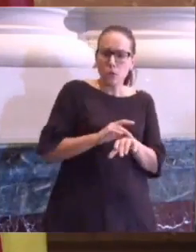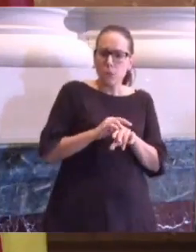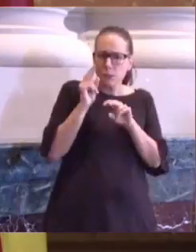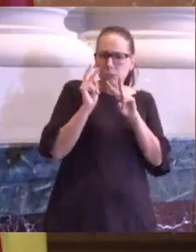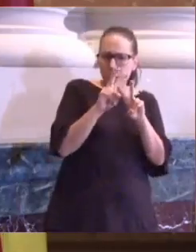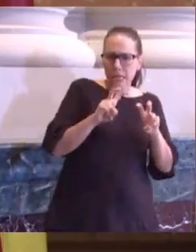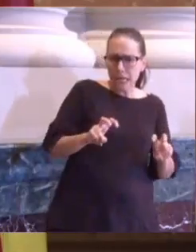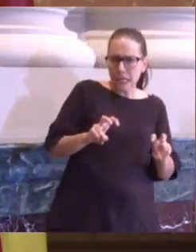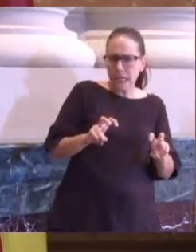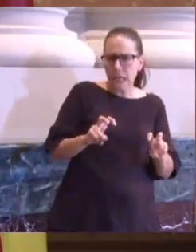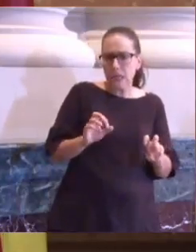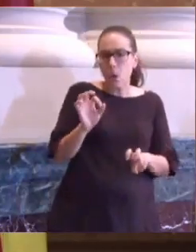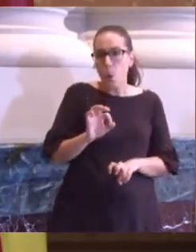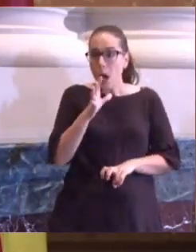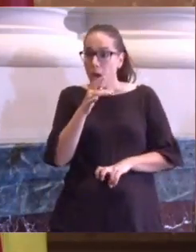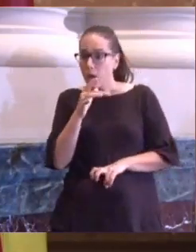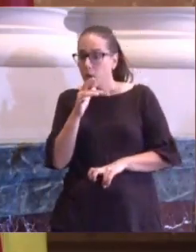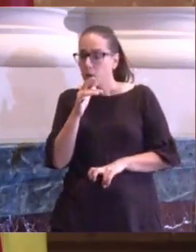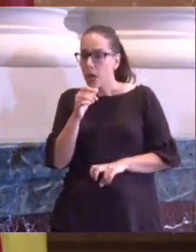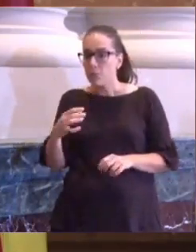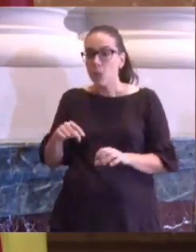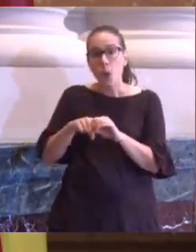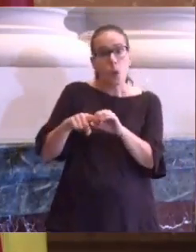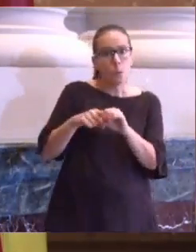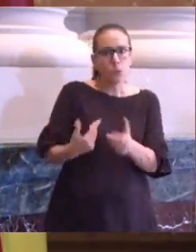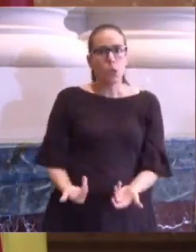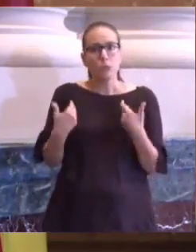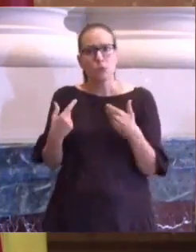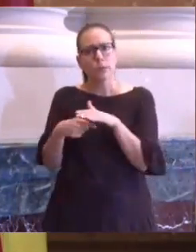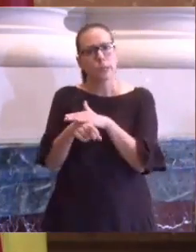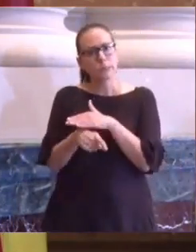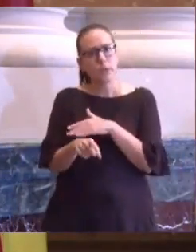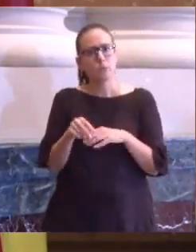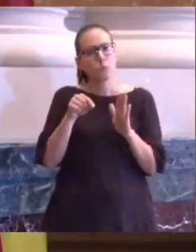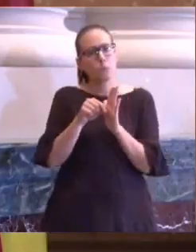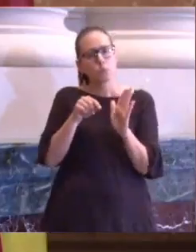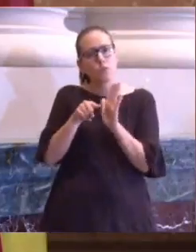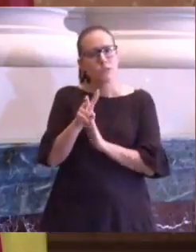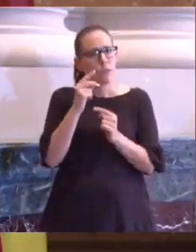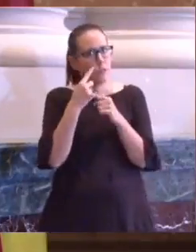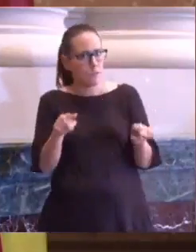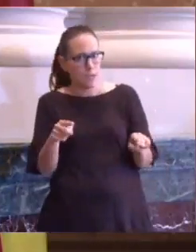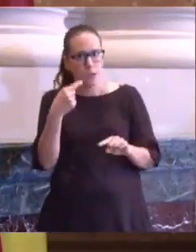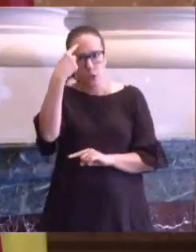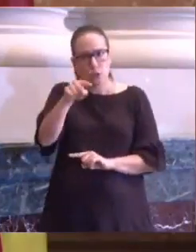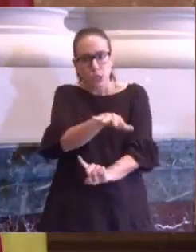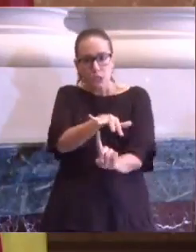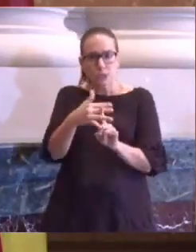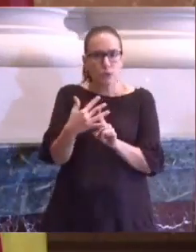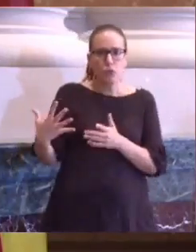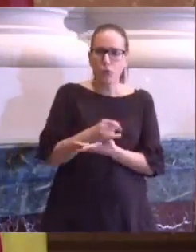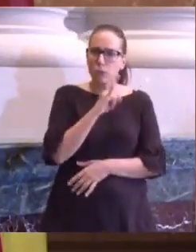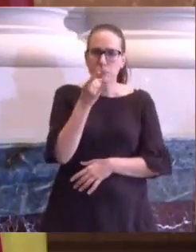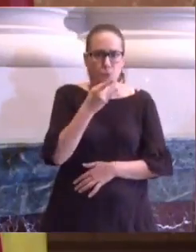que teniendo que adoptar las decisiones desde puestos de responsabilidad de gestión. Sé que en este contexto todos podemos cometer